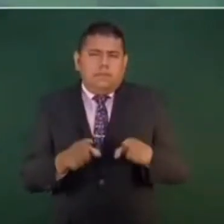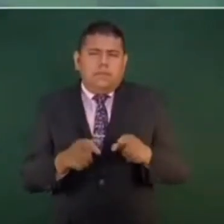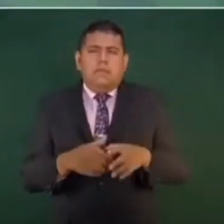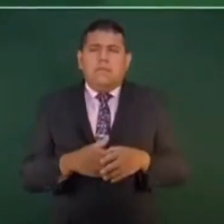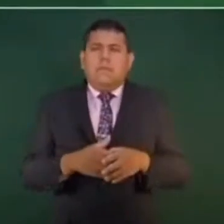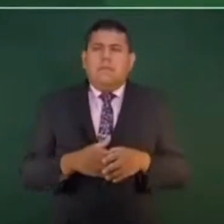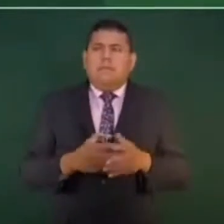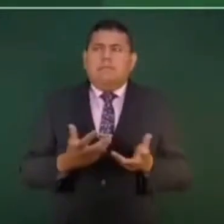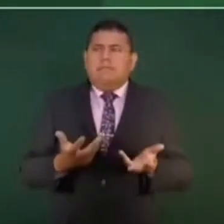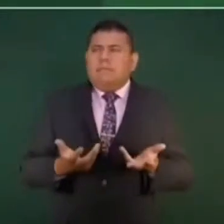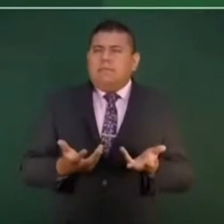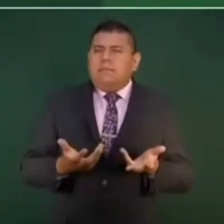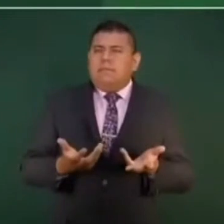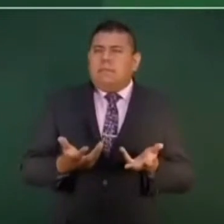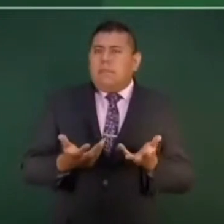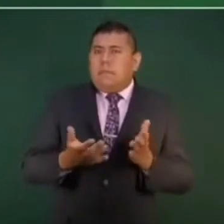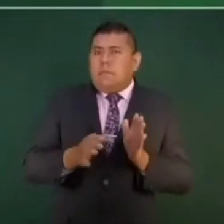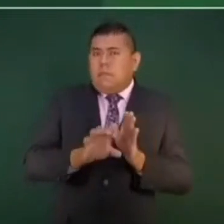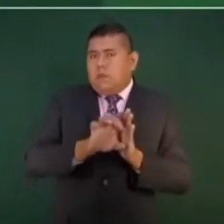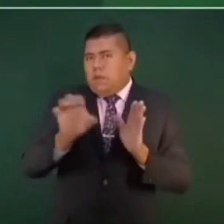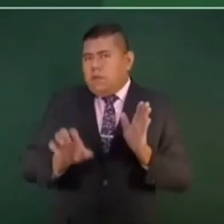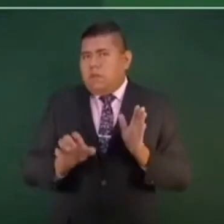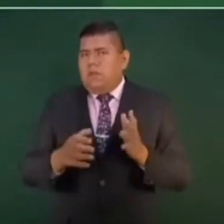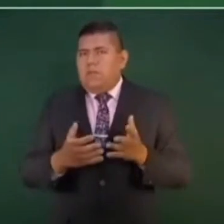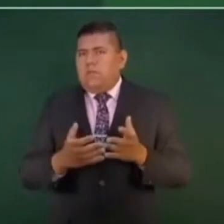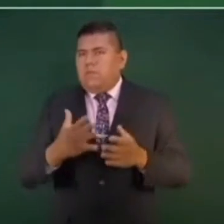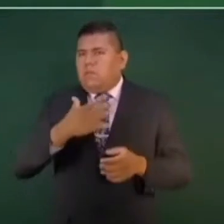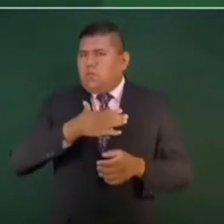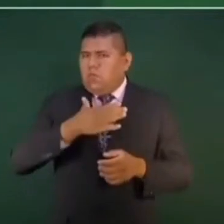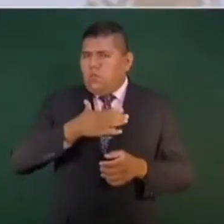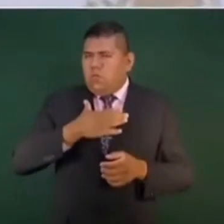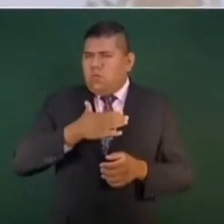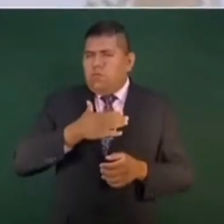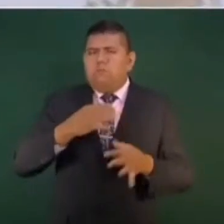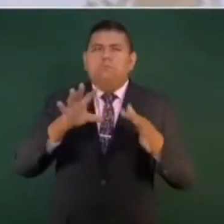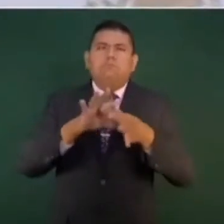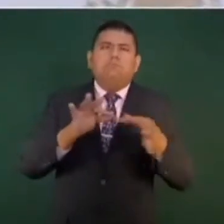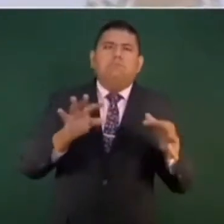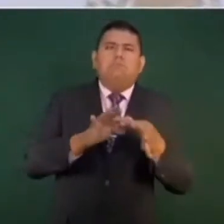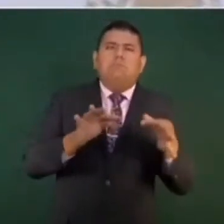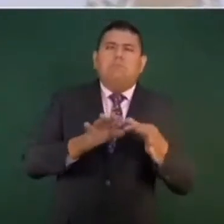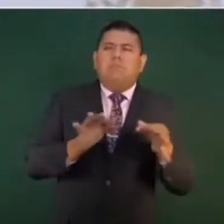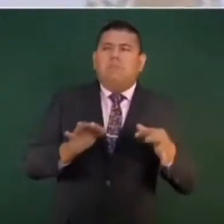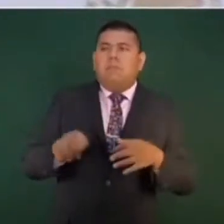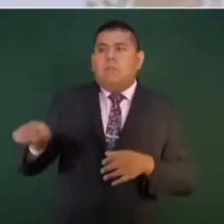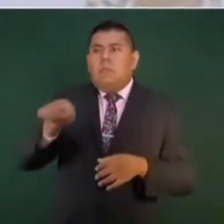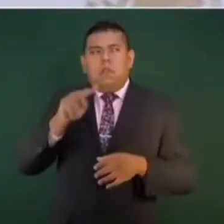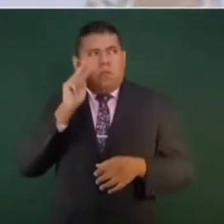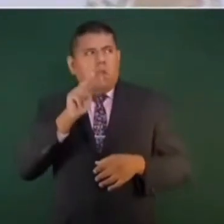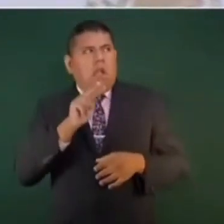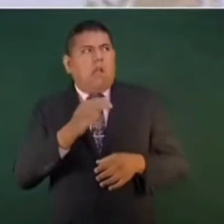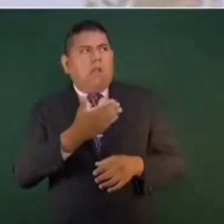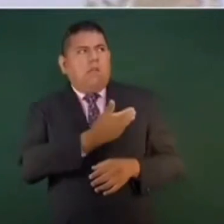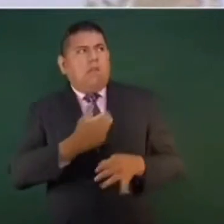este les les puede no les gusta